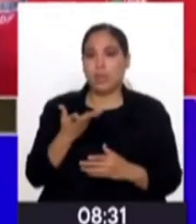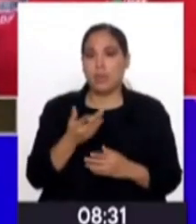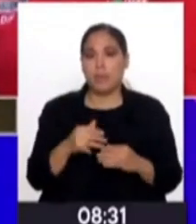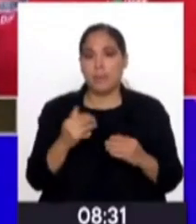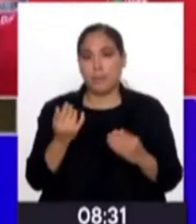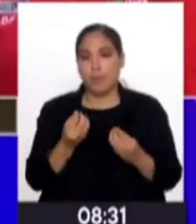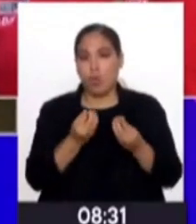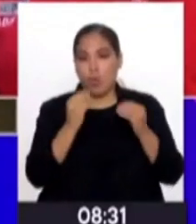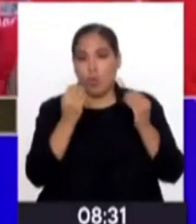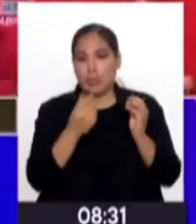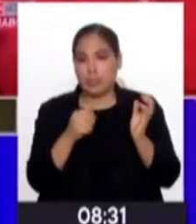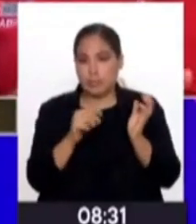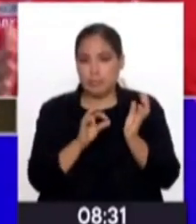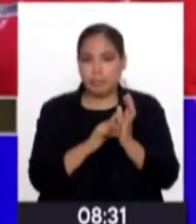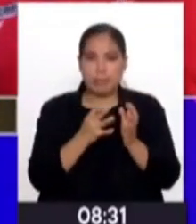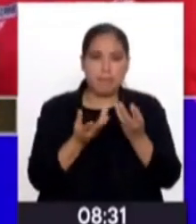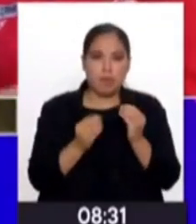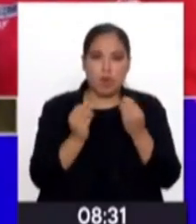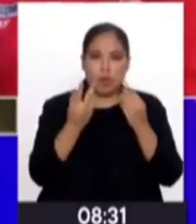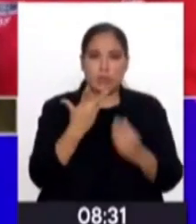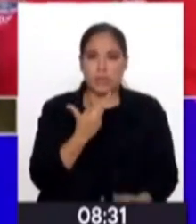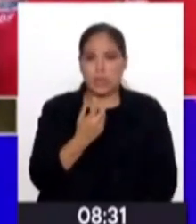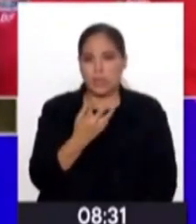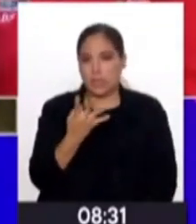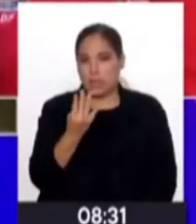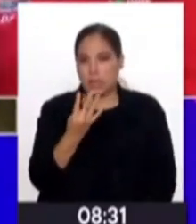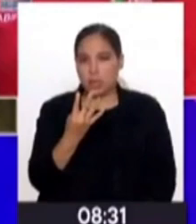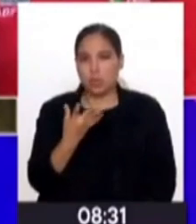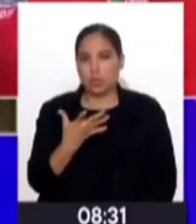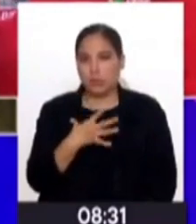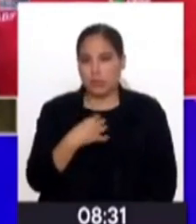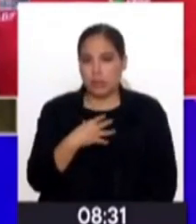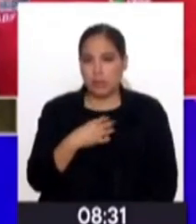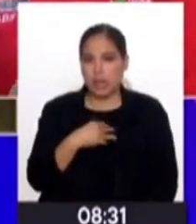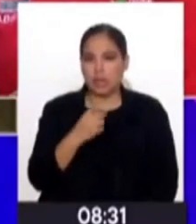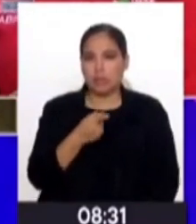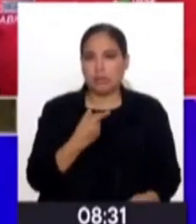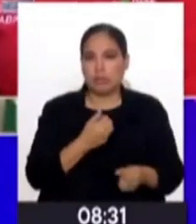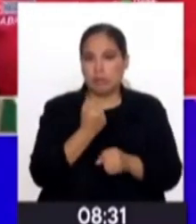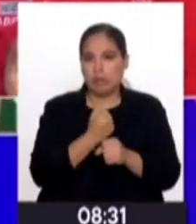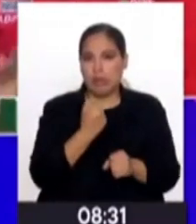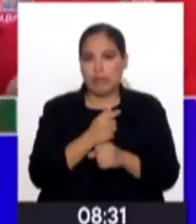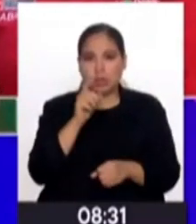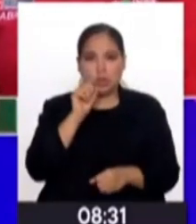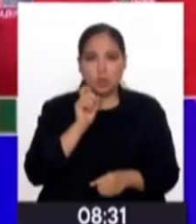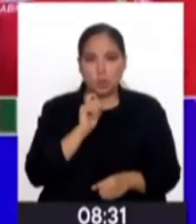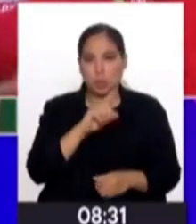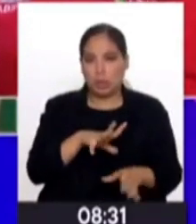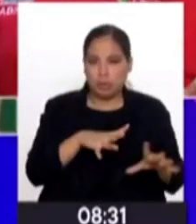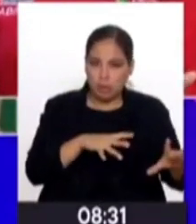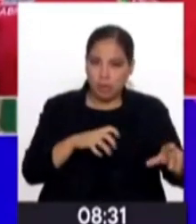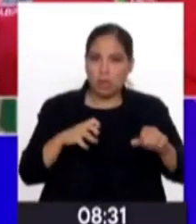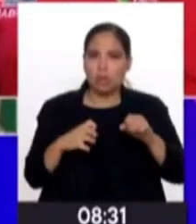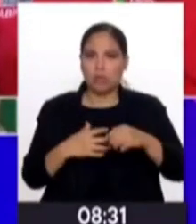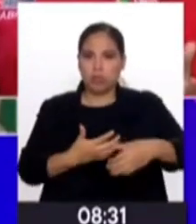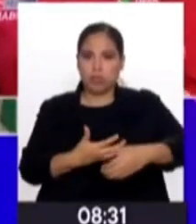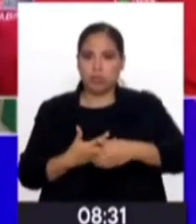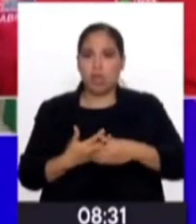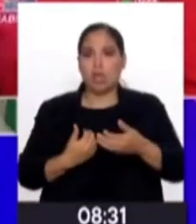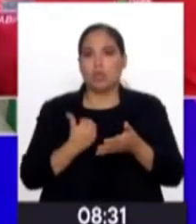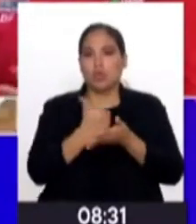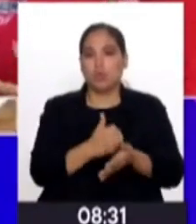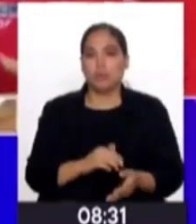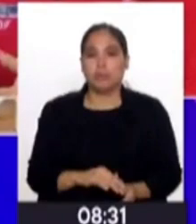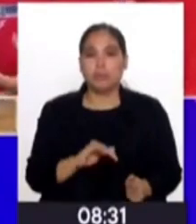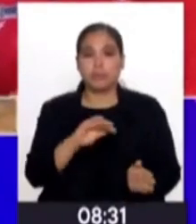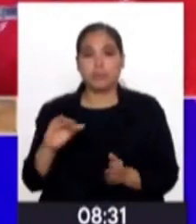Y son adolescentes muchas veces de 13, 14 años. Y tenemos nosotros 6 de urgencia. ¿Para qué hay urgencia? En